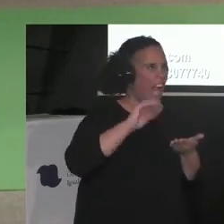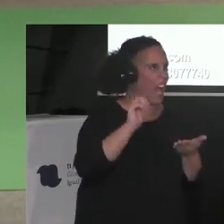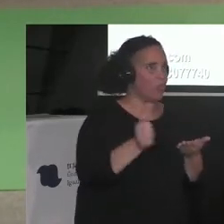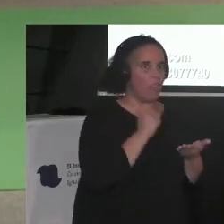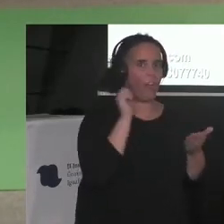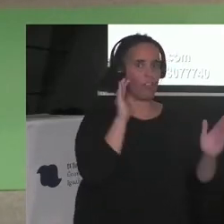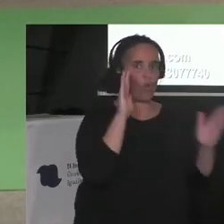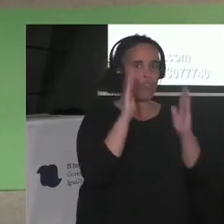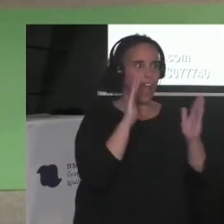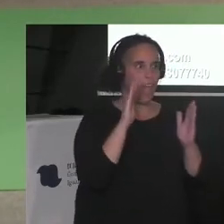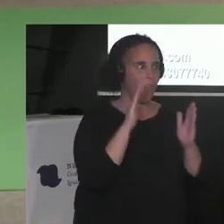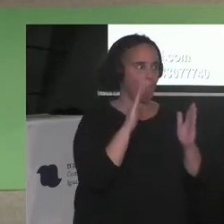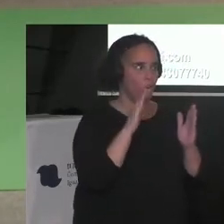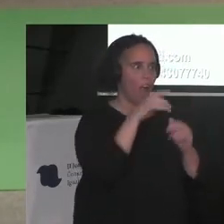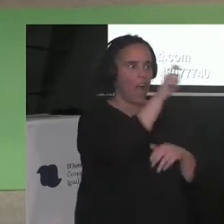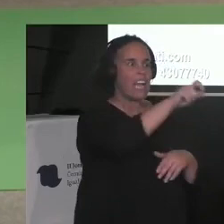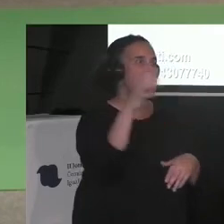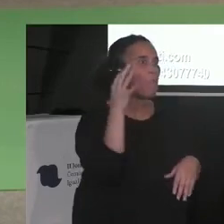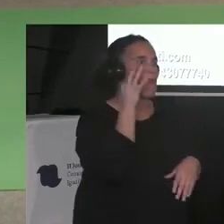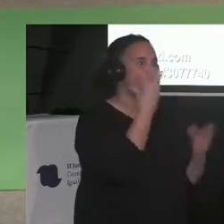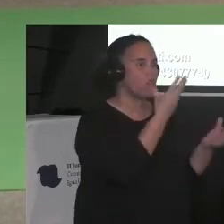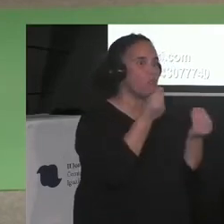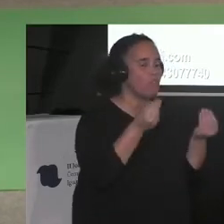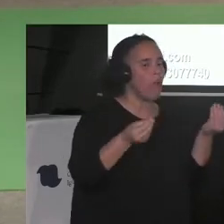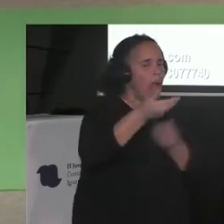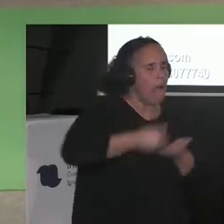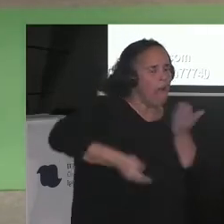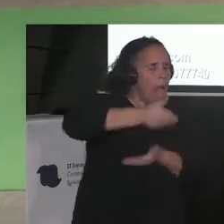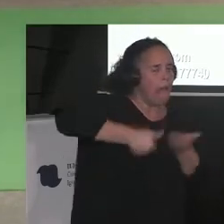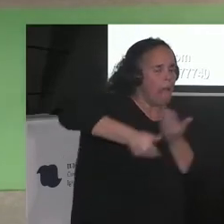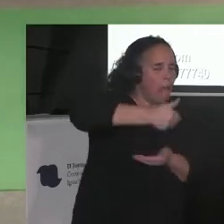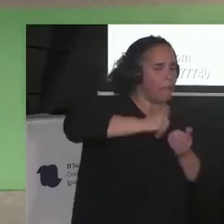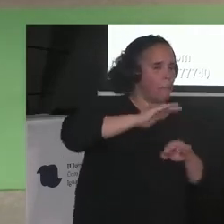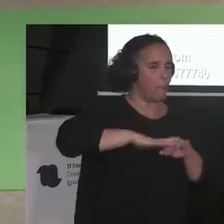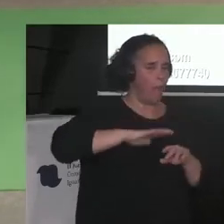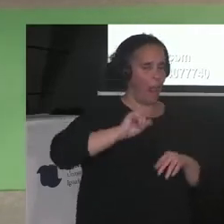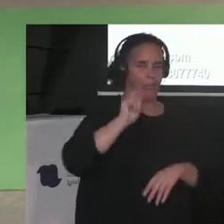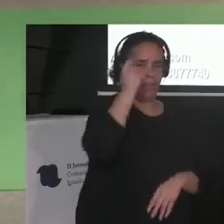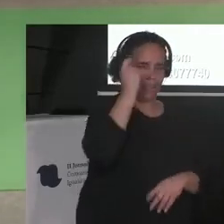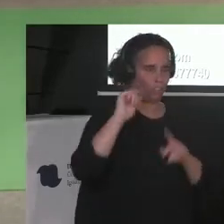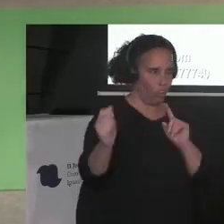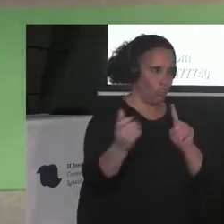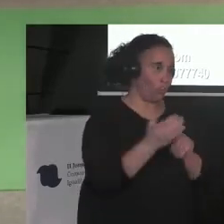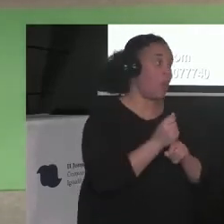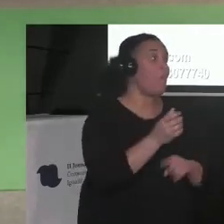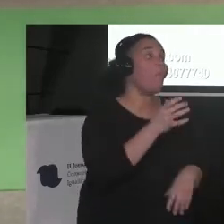ayudamos a forjar esta época y por eso supongo estamos por aquí.